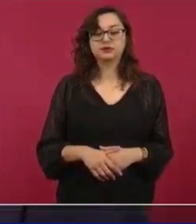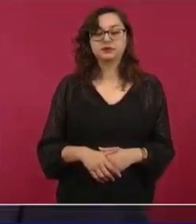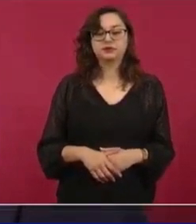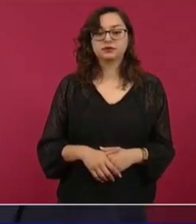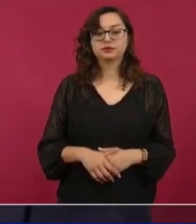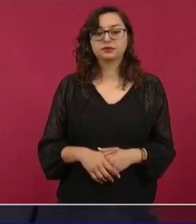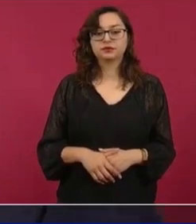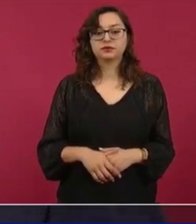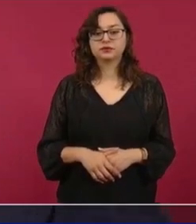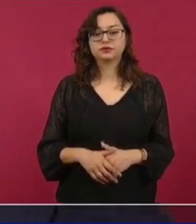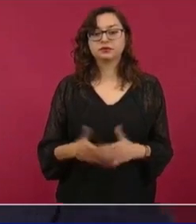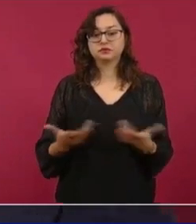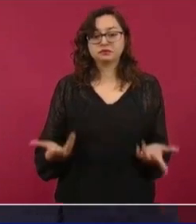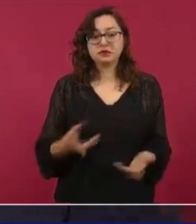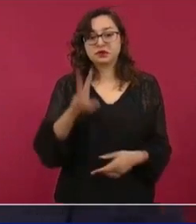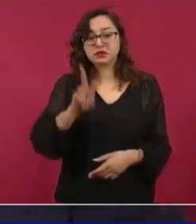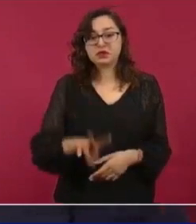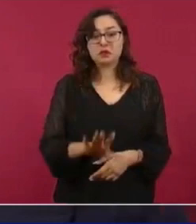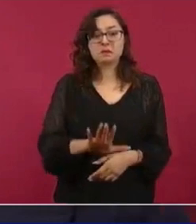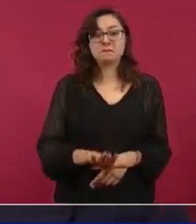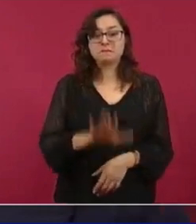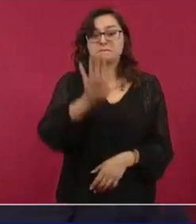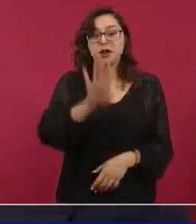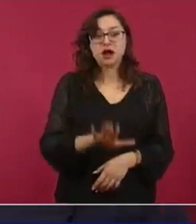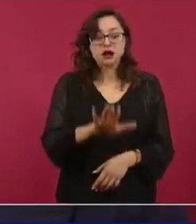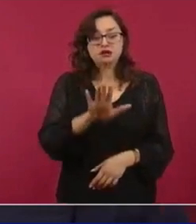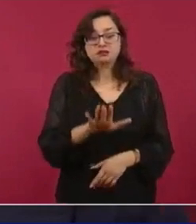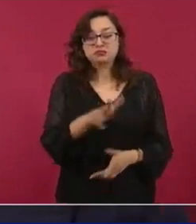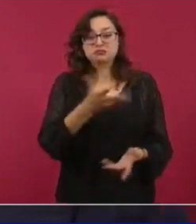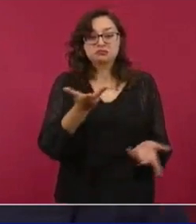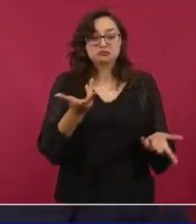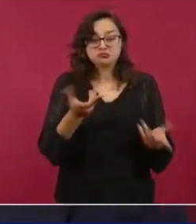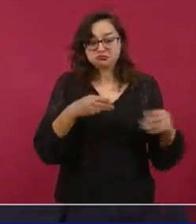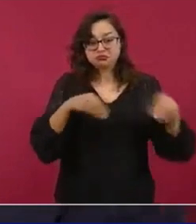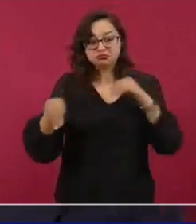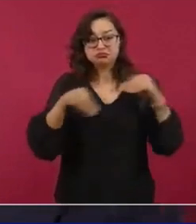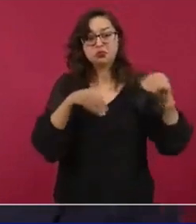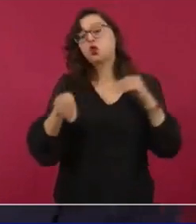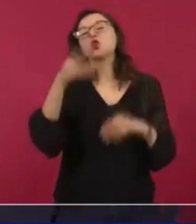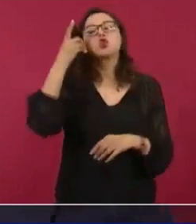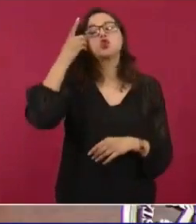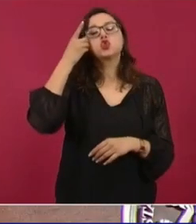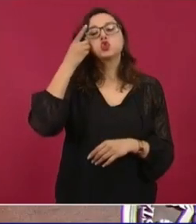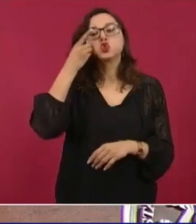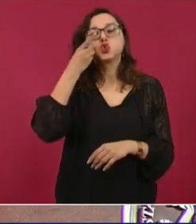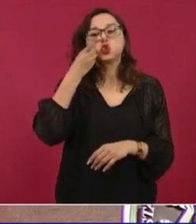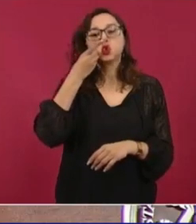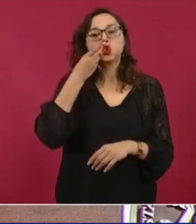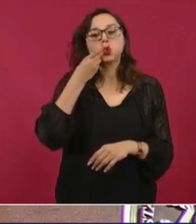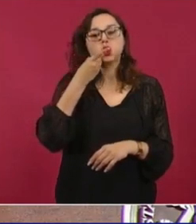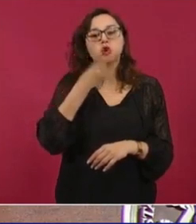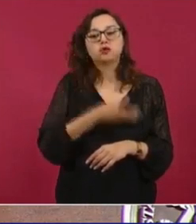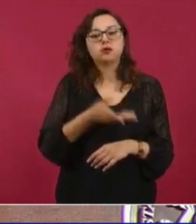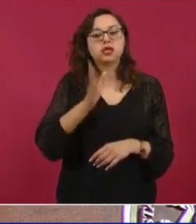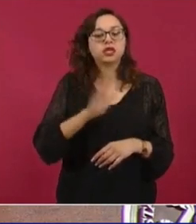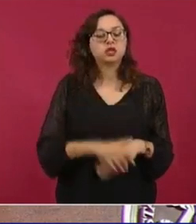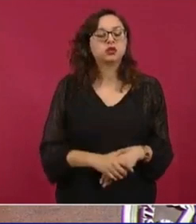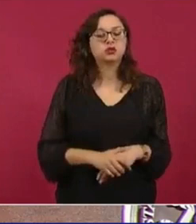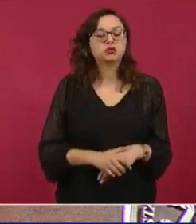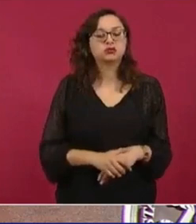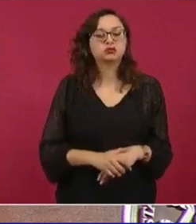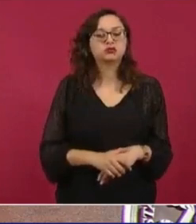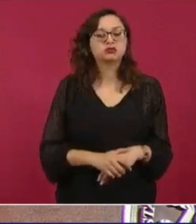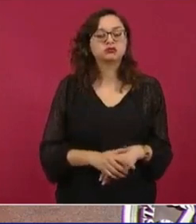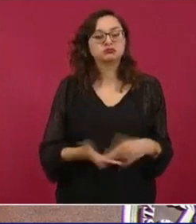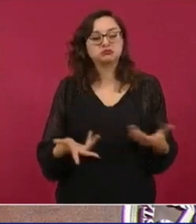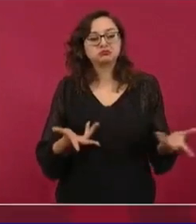de manos muertas de la época de la